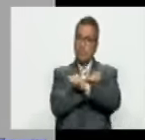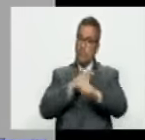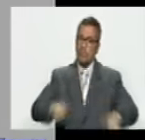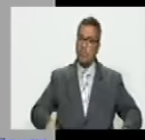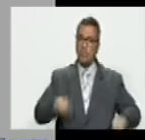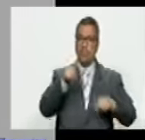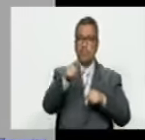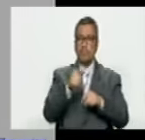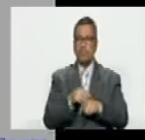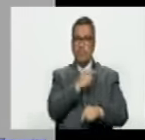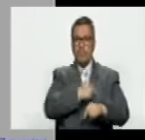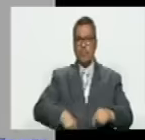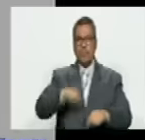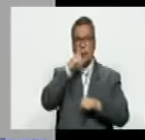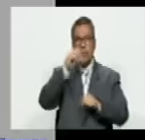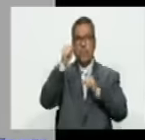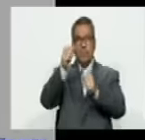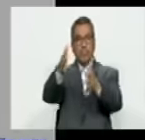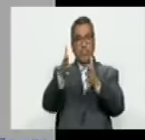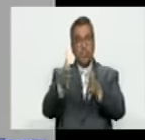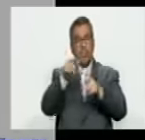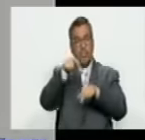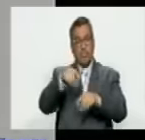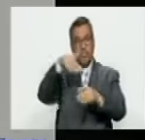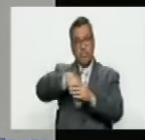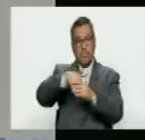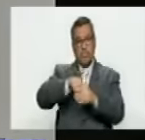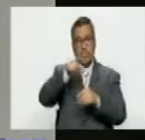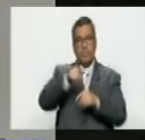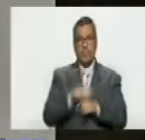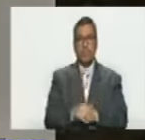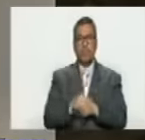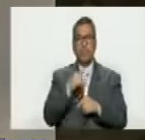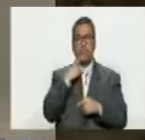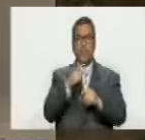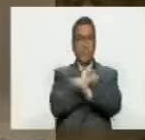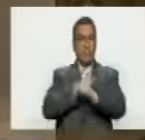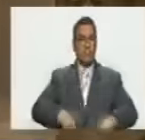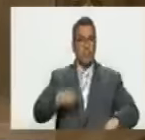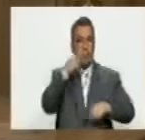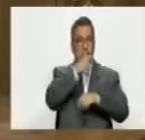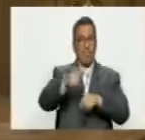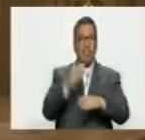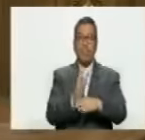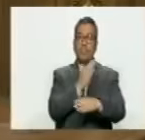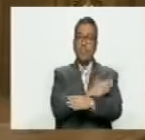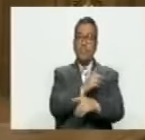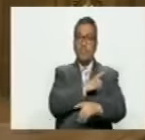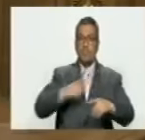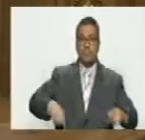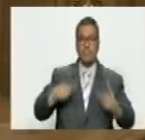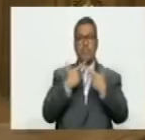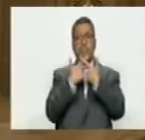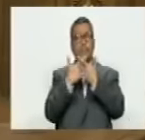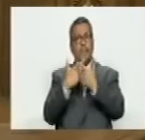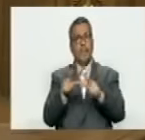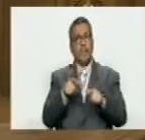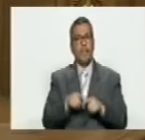que el presidente Maduro gane esas elecciones entonces como es imposible el pueblo está ansioso de libertad